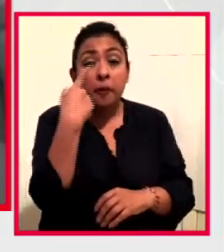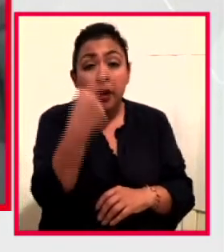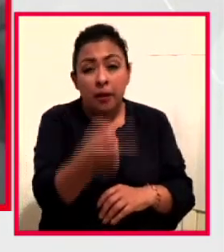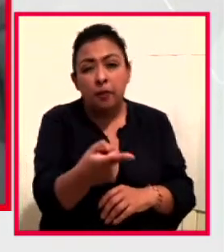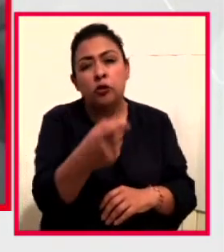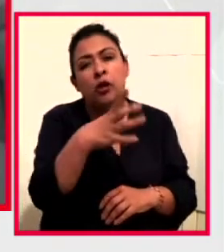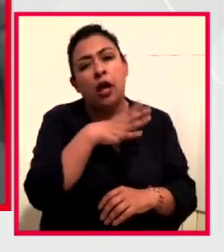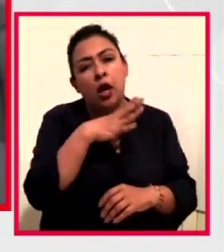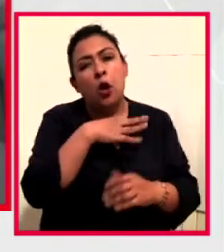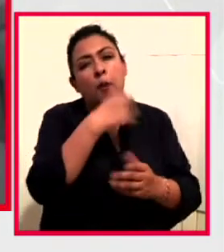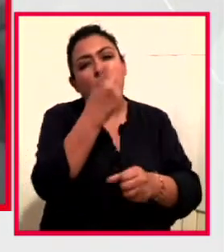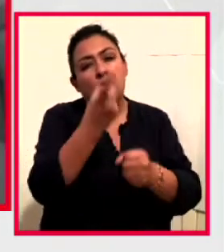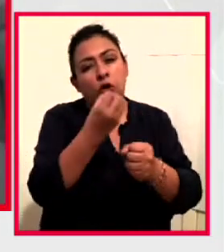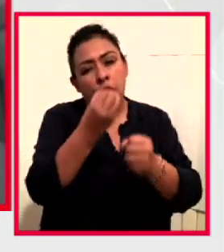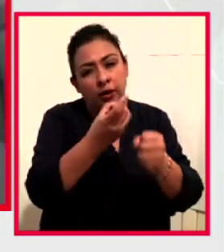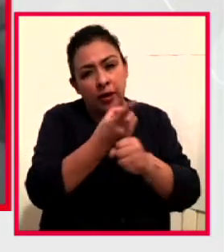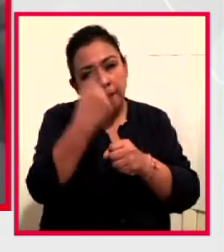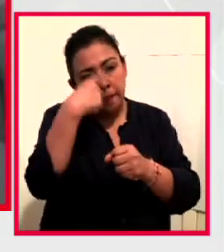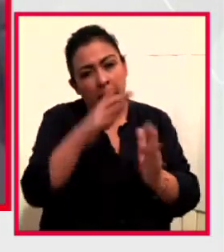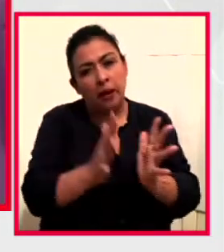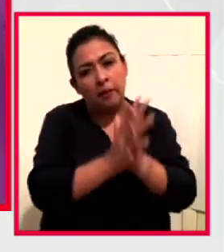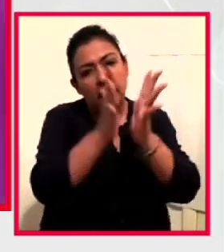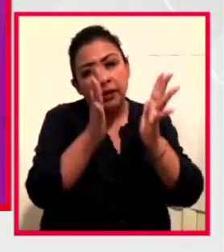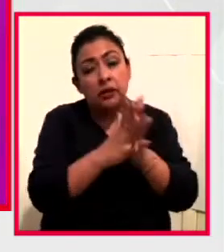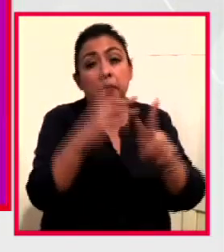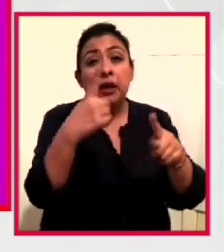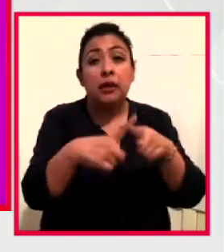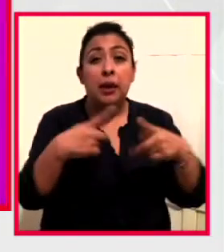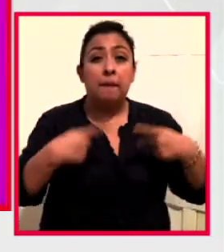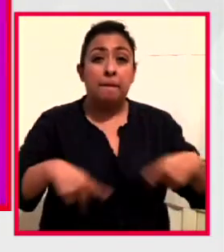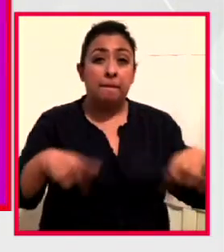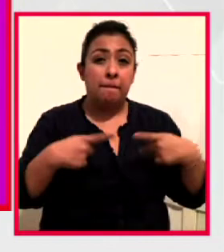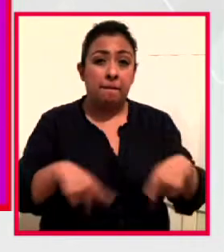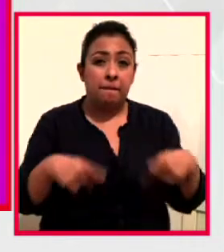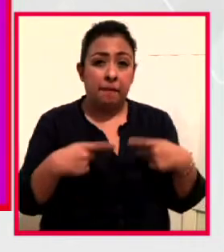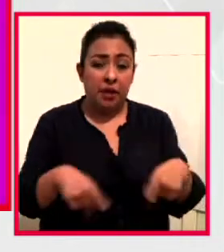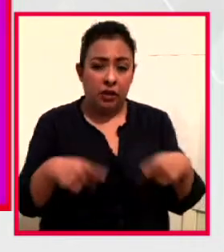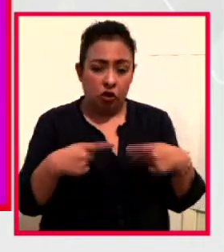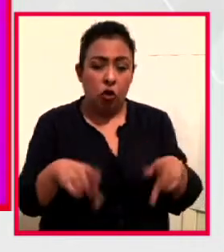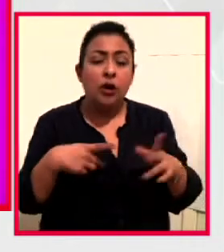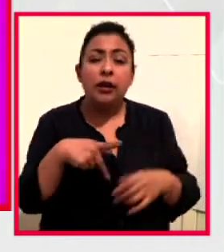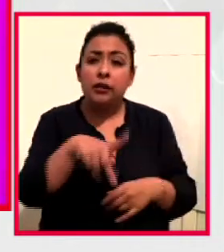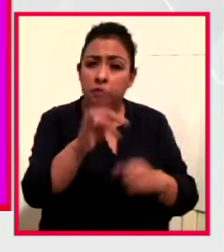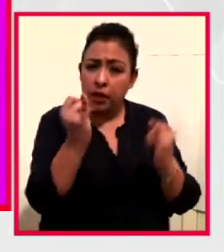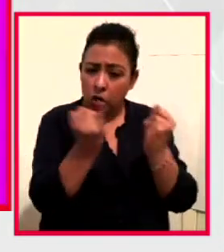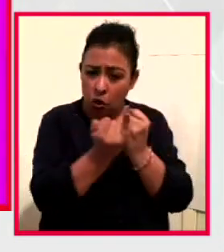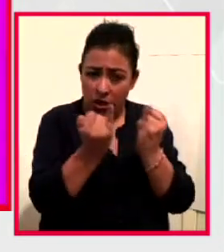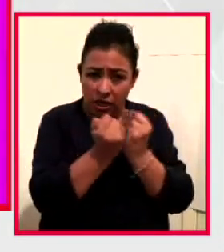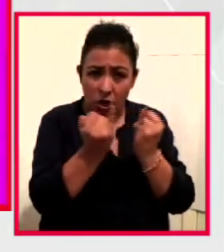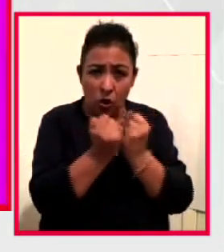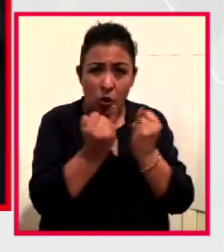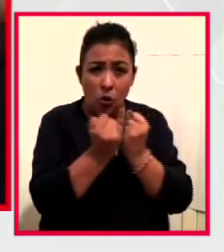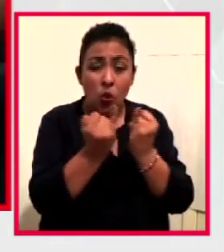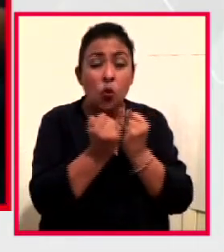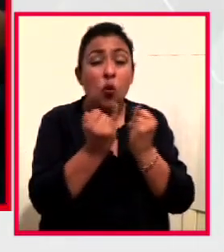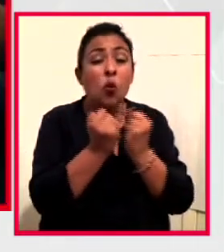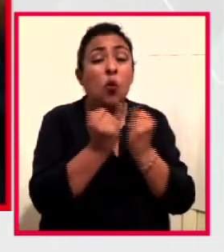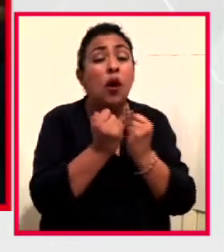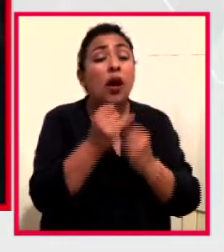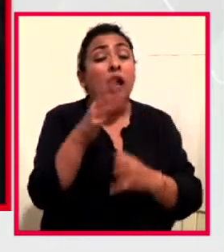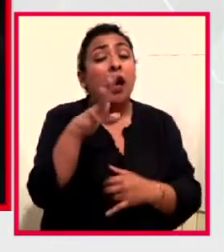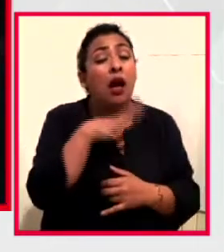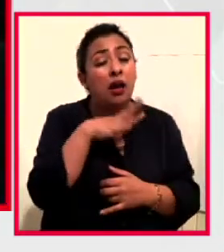a participar a las personas, pero que también es por naturaleza